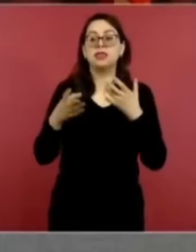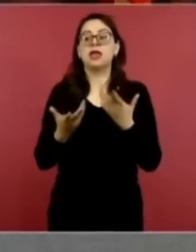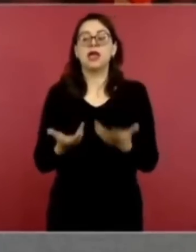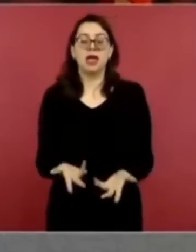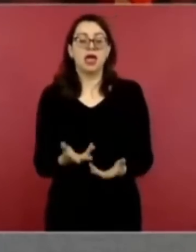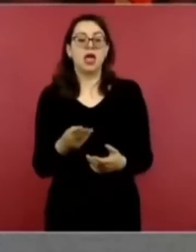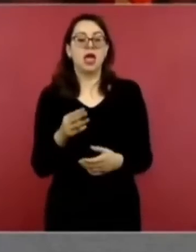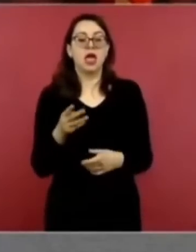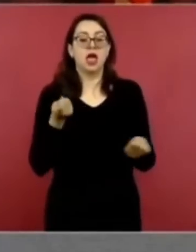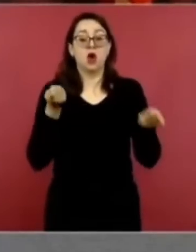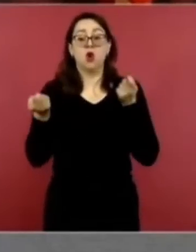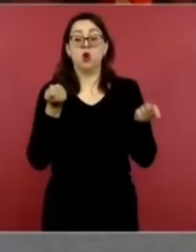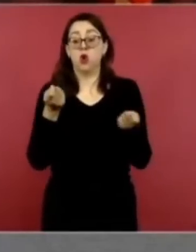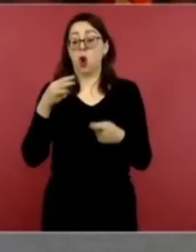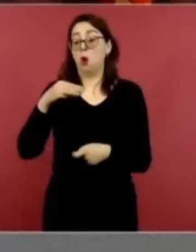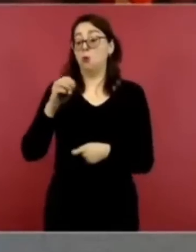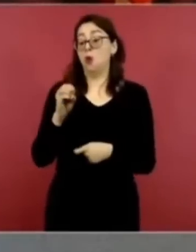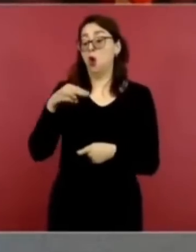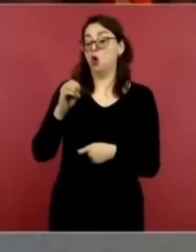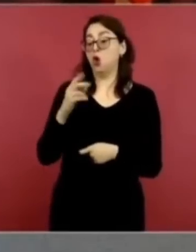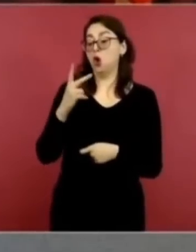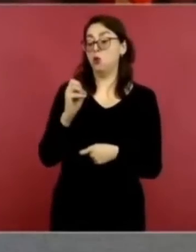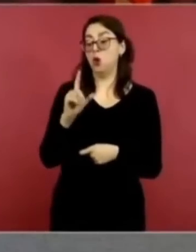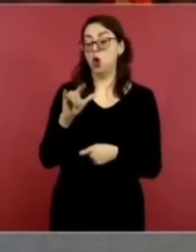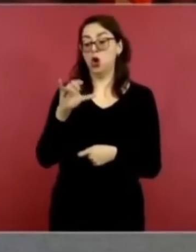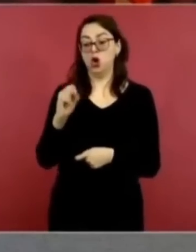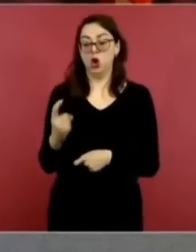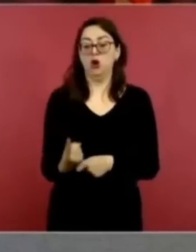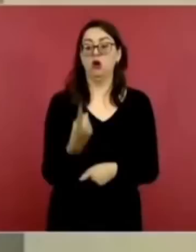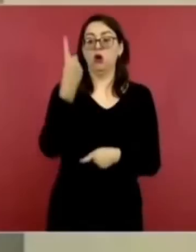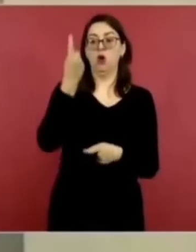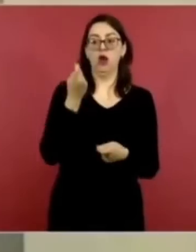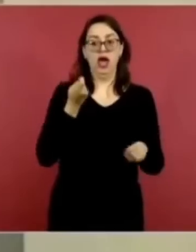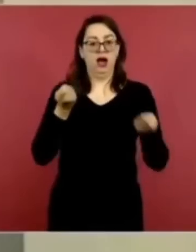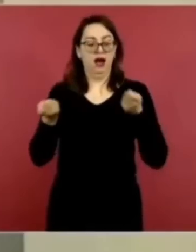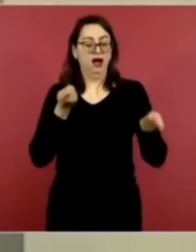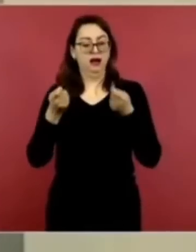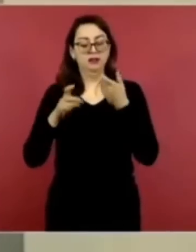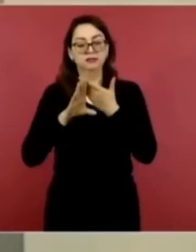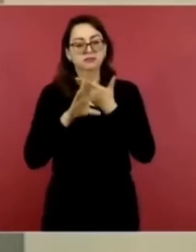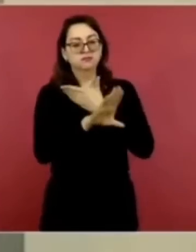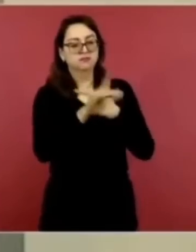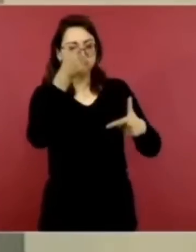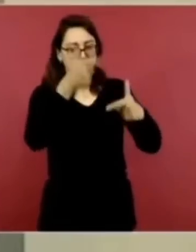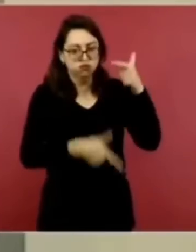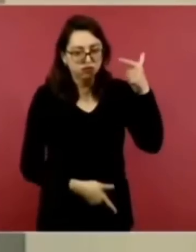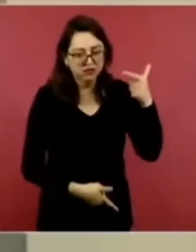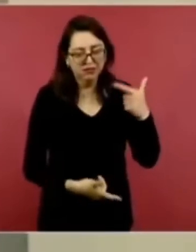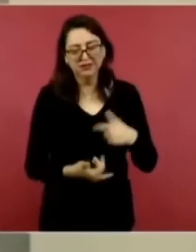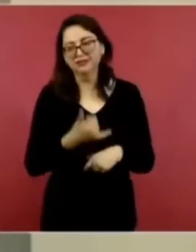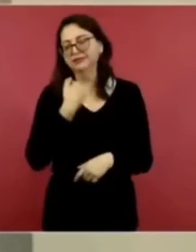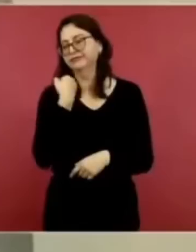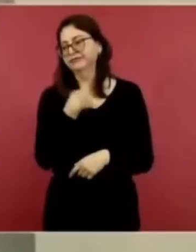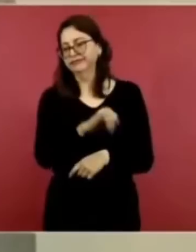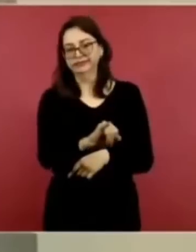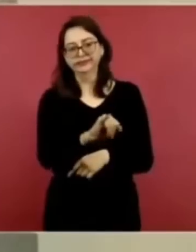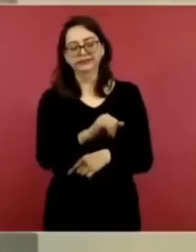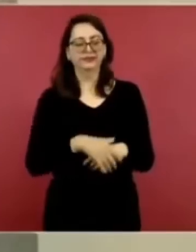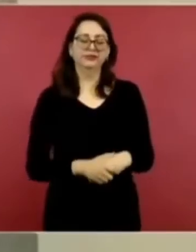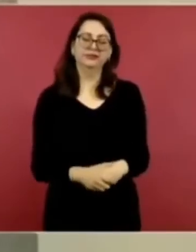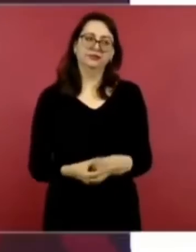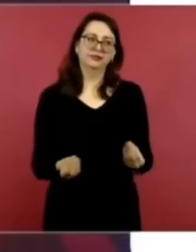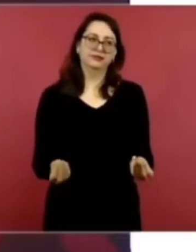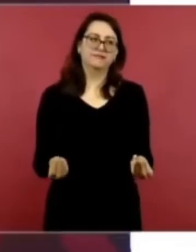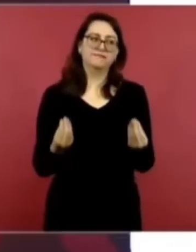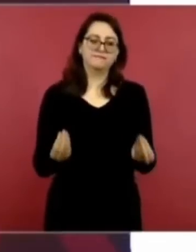para evitar que las telecomunicaciones no hubiesen monopolios